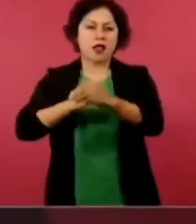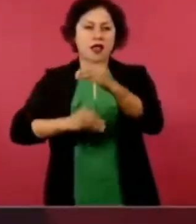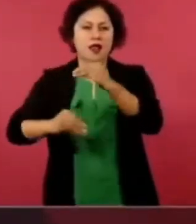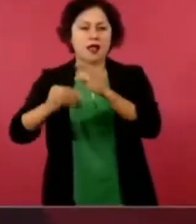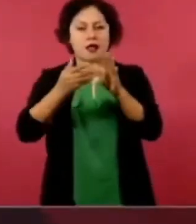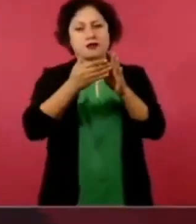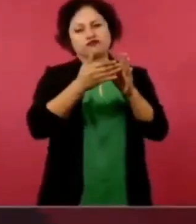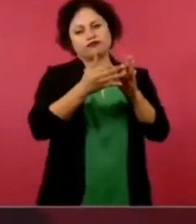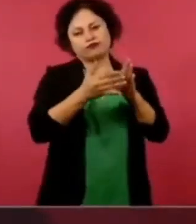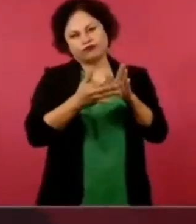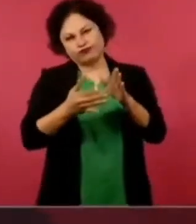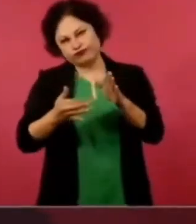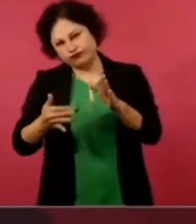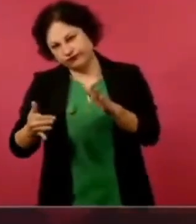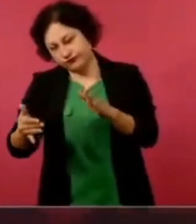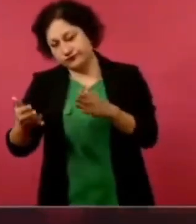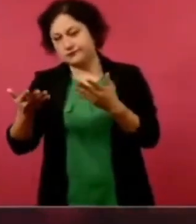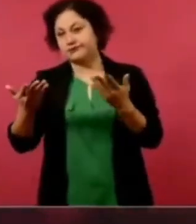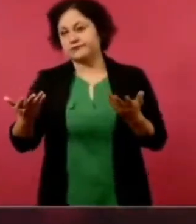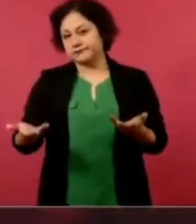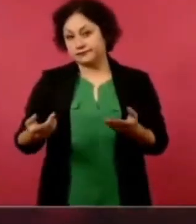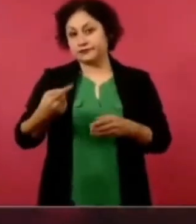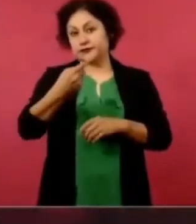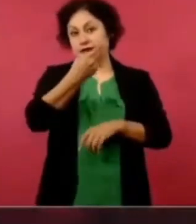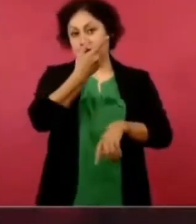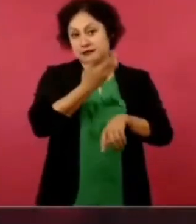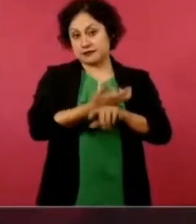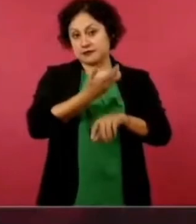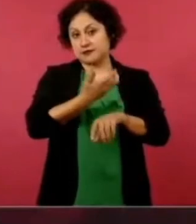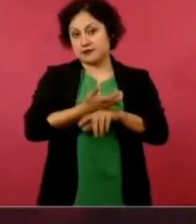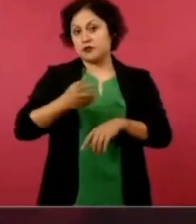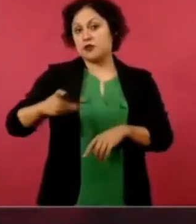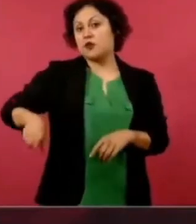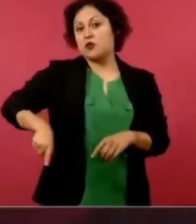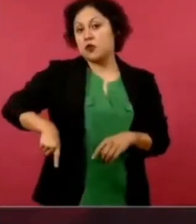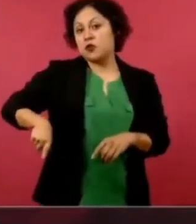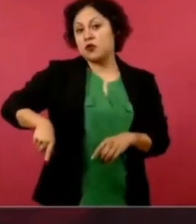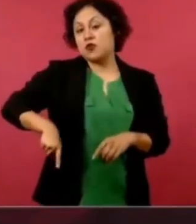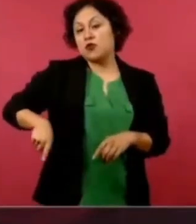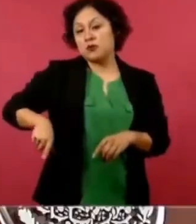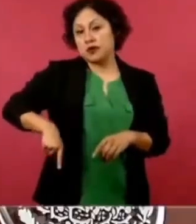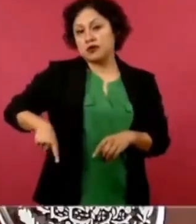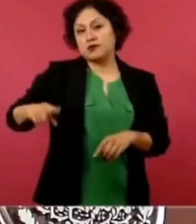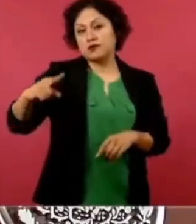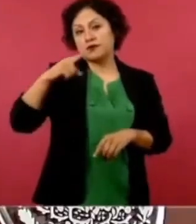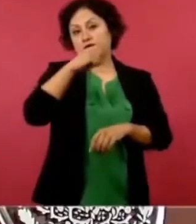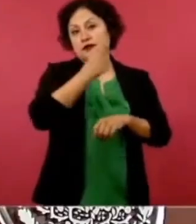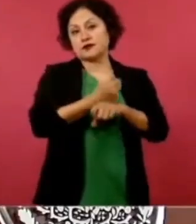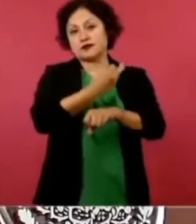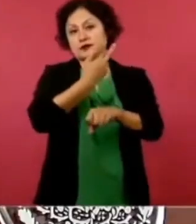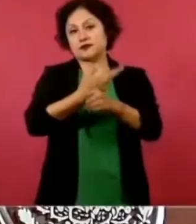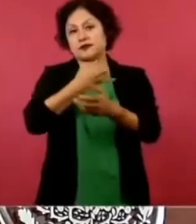decidió el gobierno de Estados Unidos, la Secretaría de Agricultura,